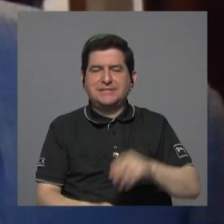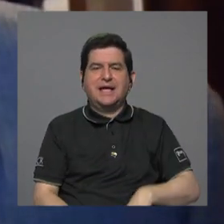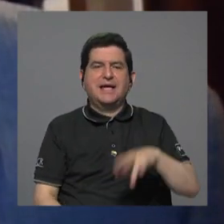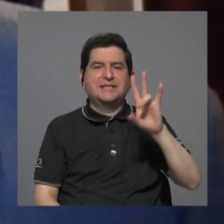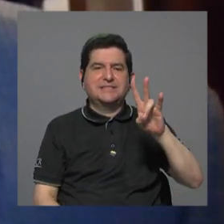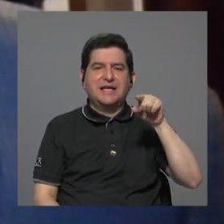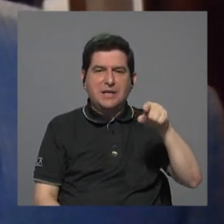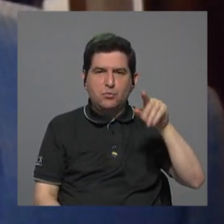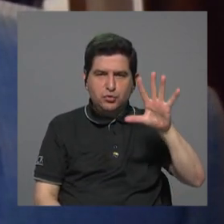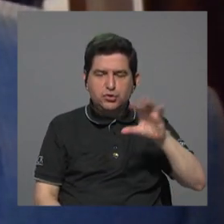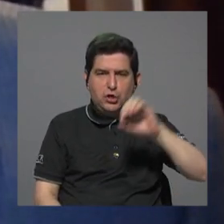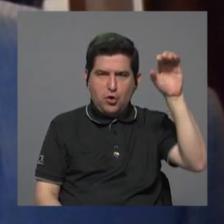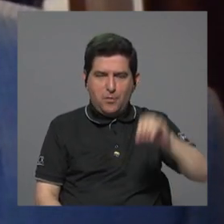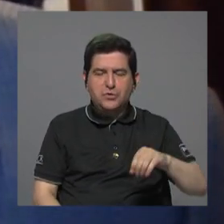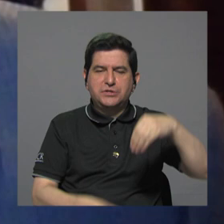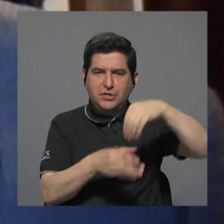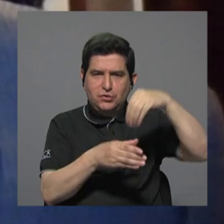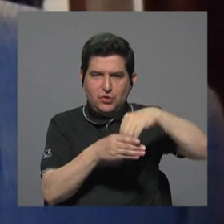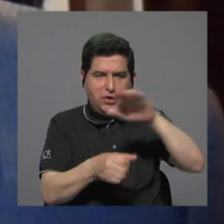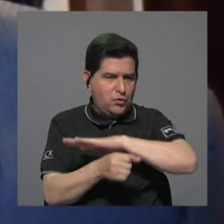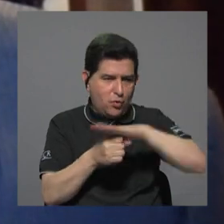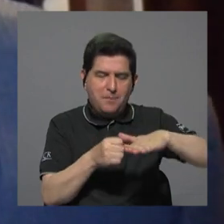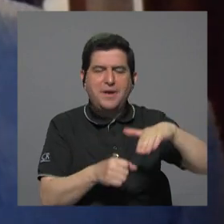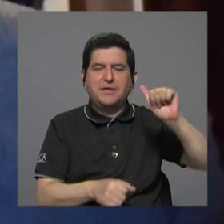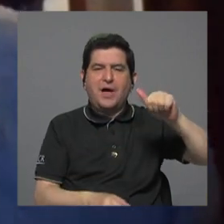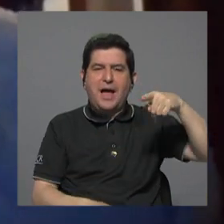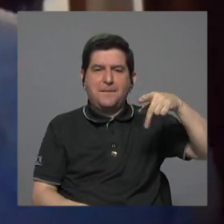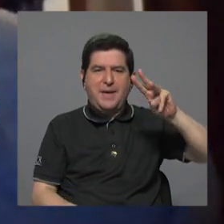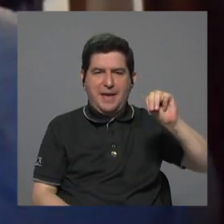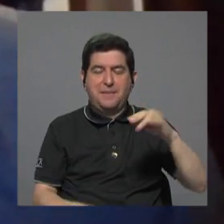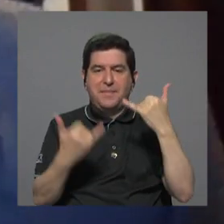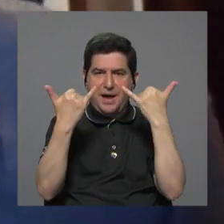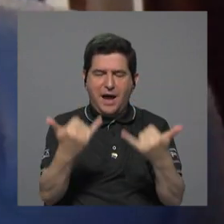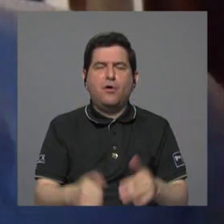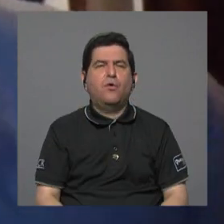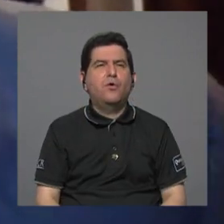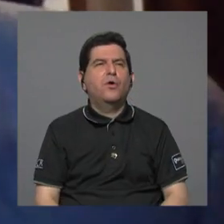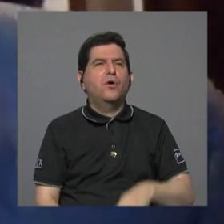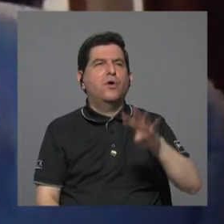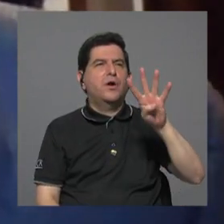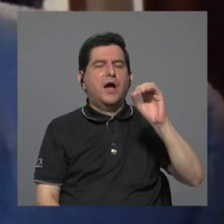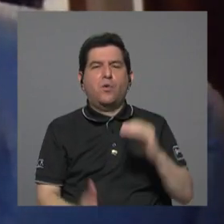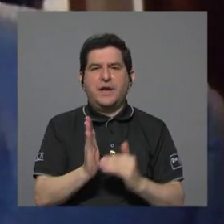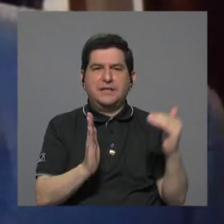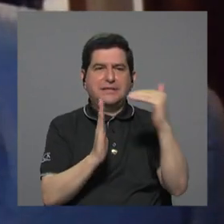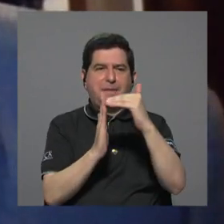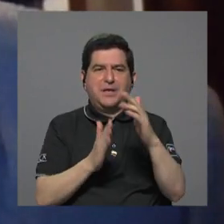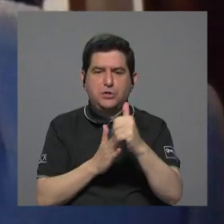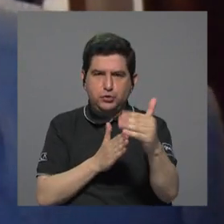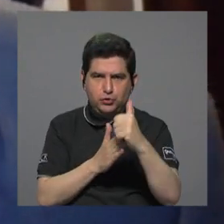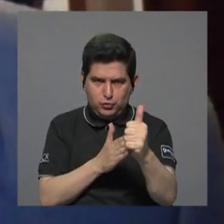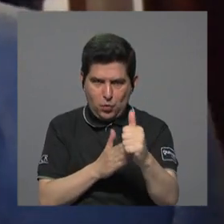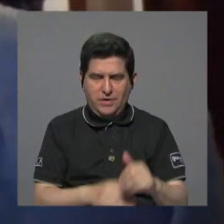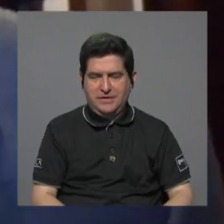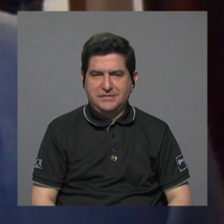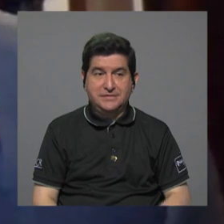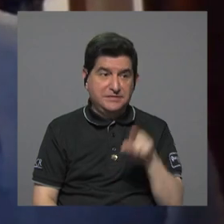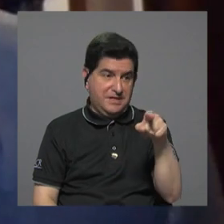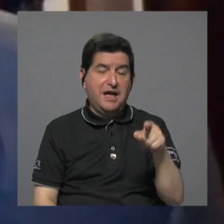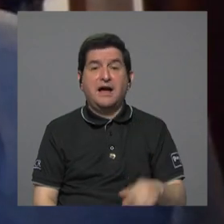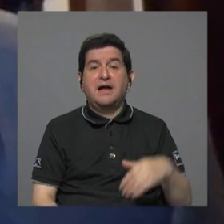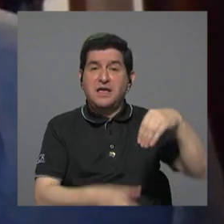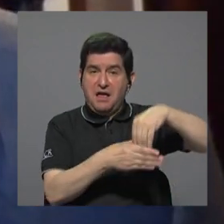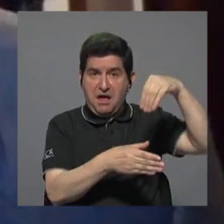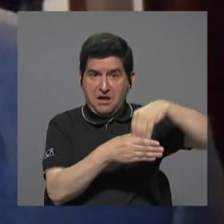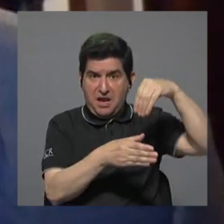.5 por ciento de los ingresos brutos de APM que a la fecha son cerca de 40 millones de dólares que están ahí en